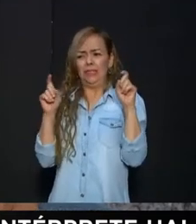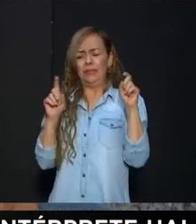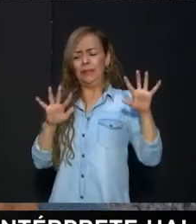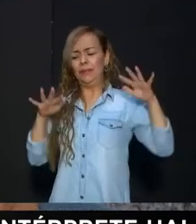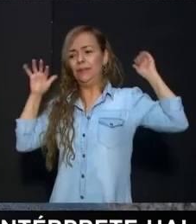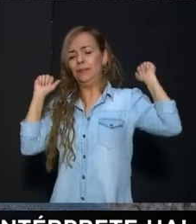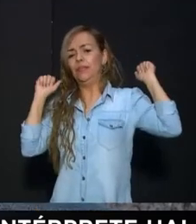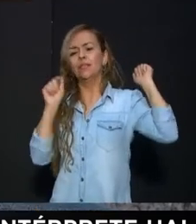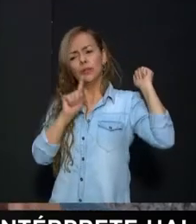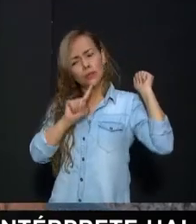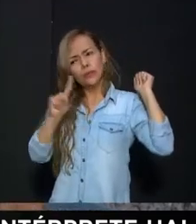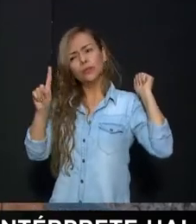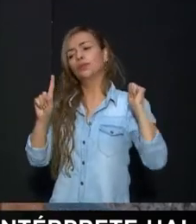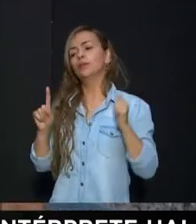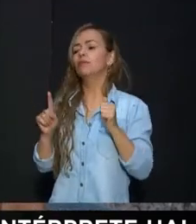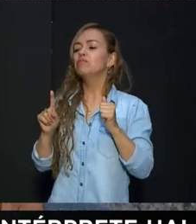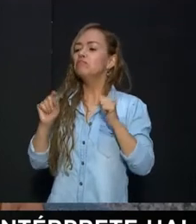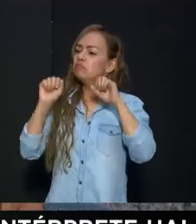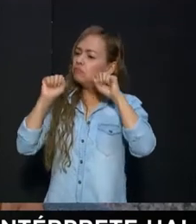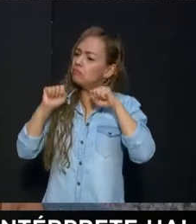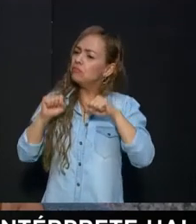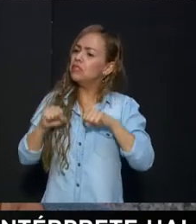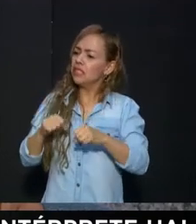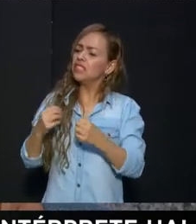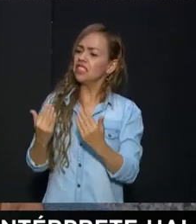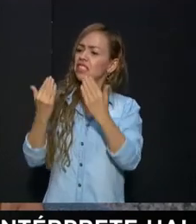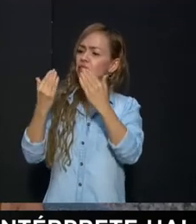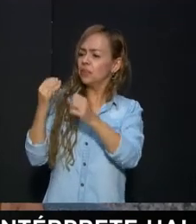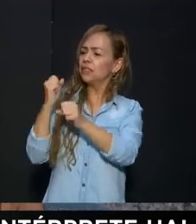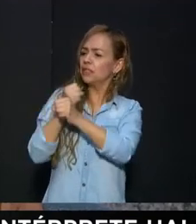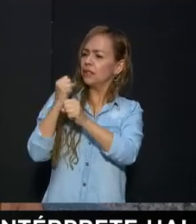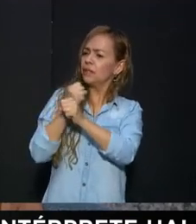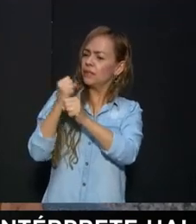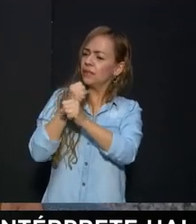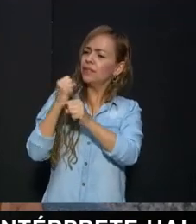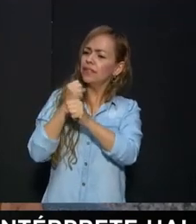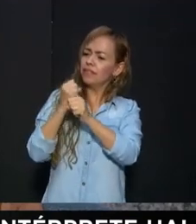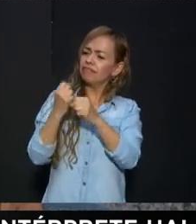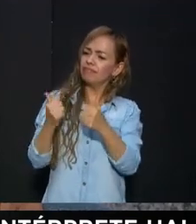Que lo han Recomendado Es de trabajo Pero que